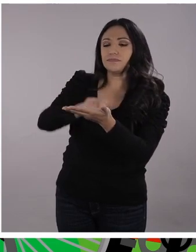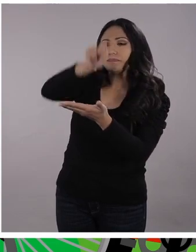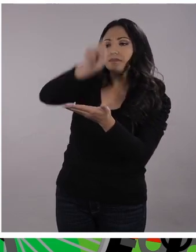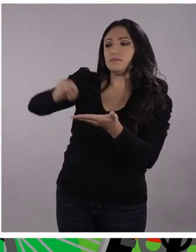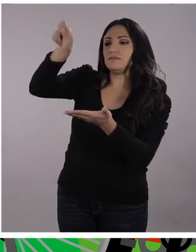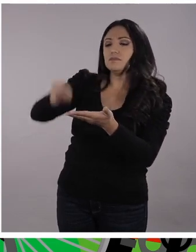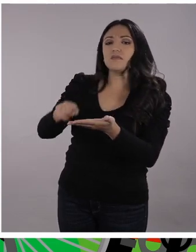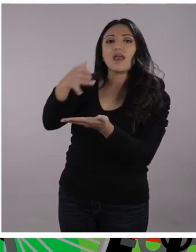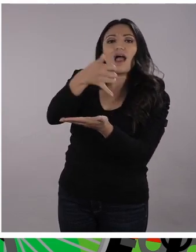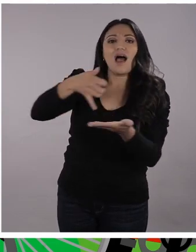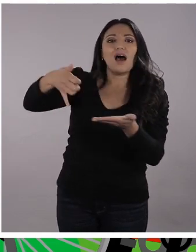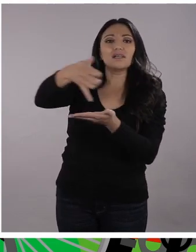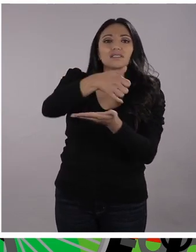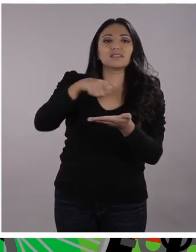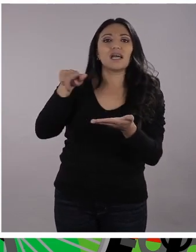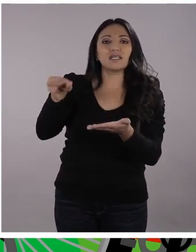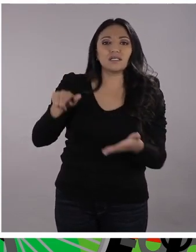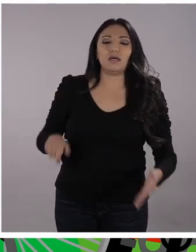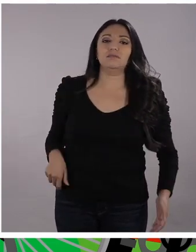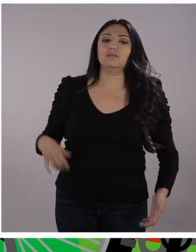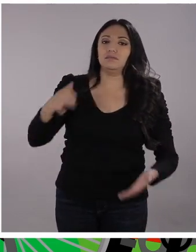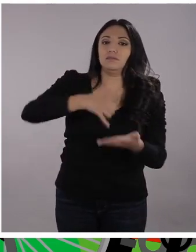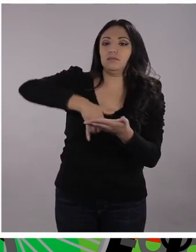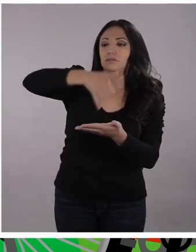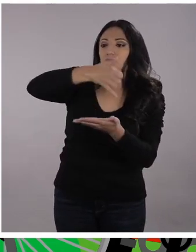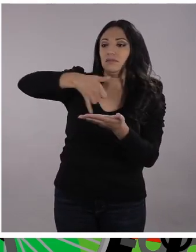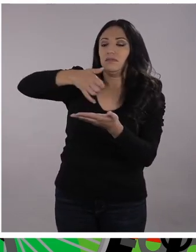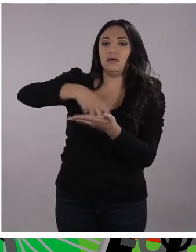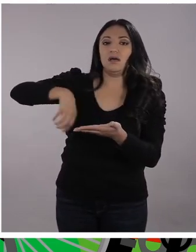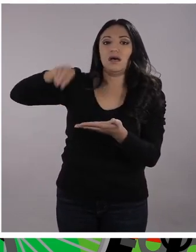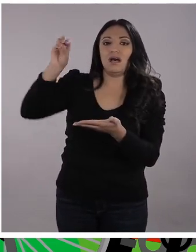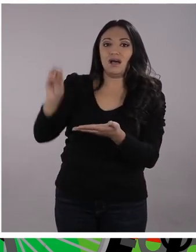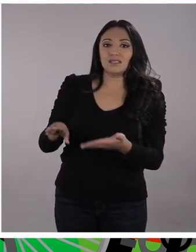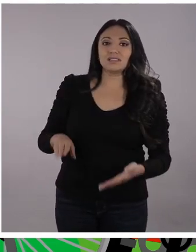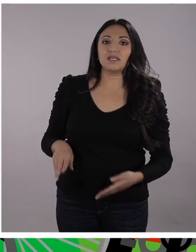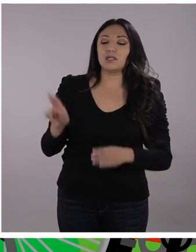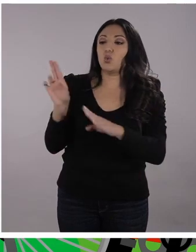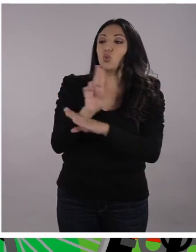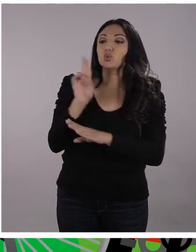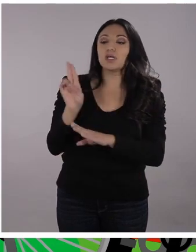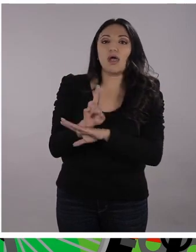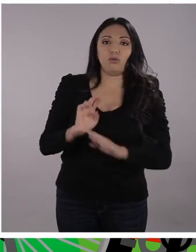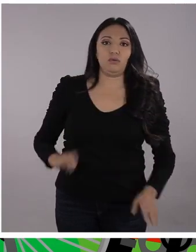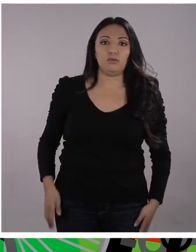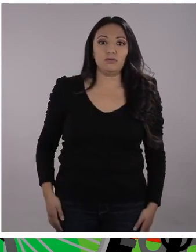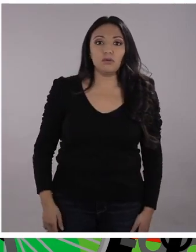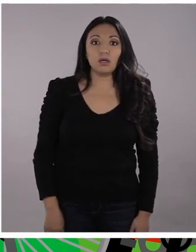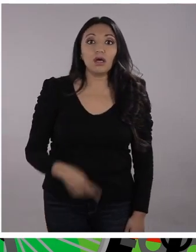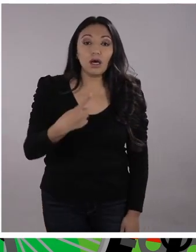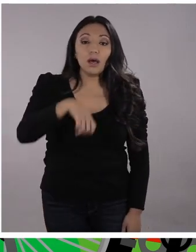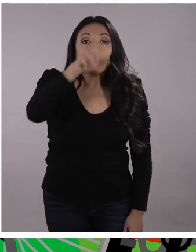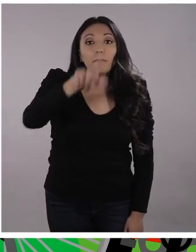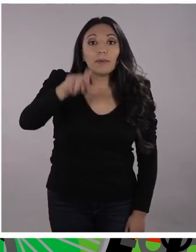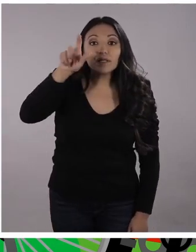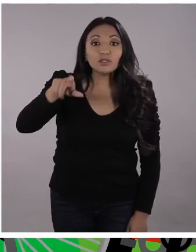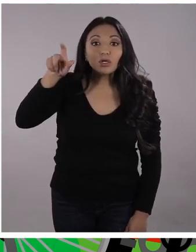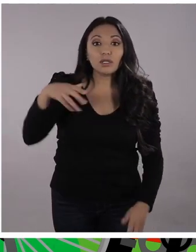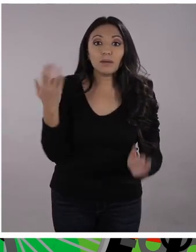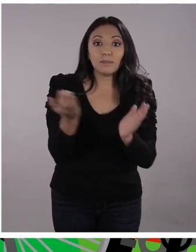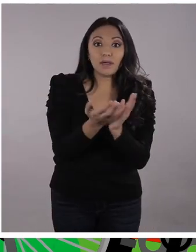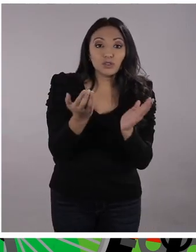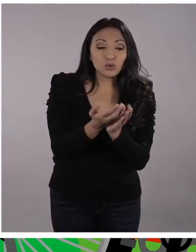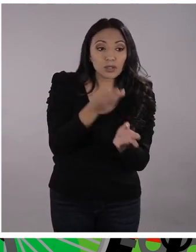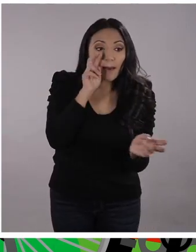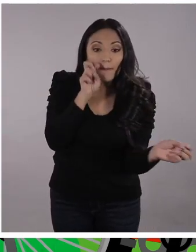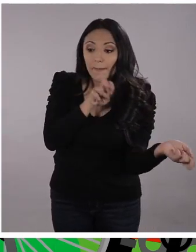con marcador o puedes pegarle un papel grande que diga aceite utilizado. De esa manera la gente que recicla